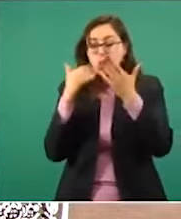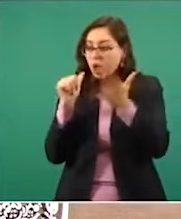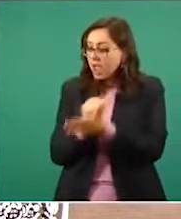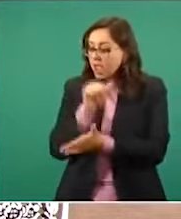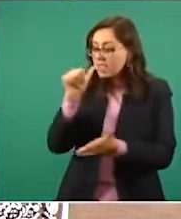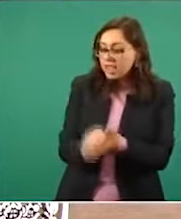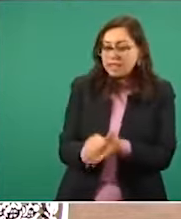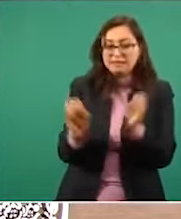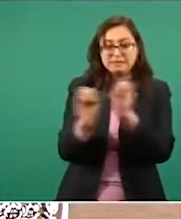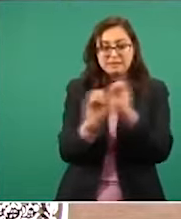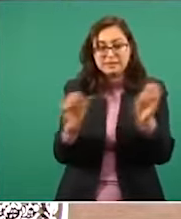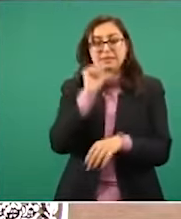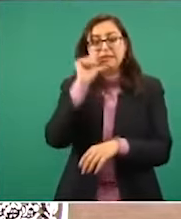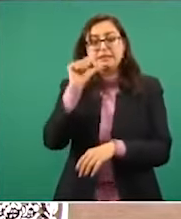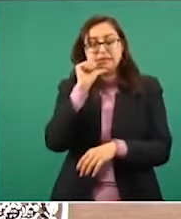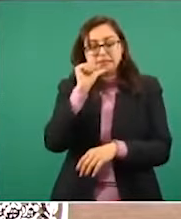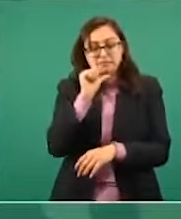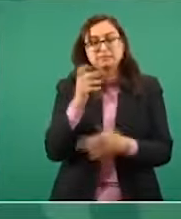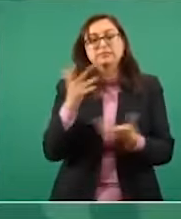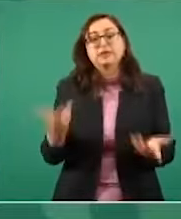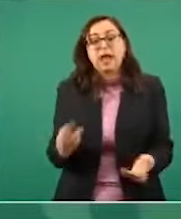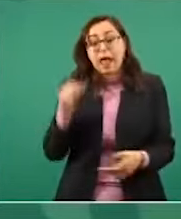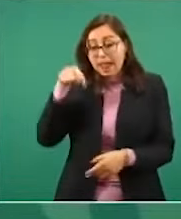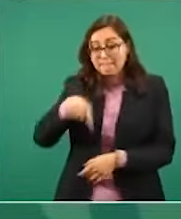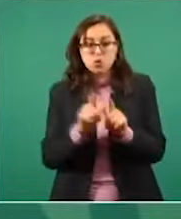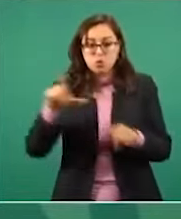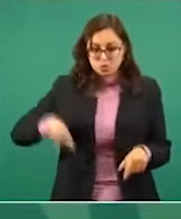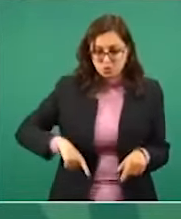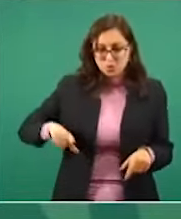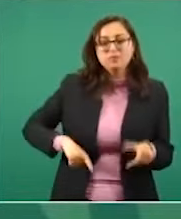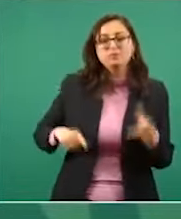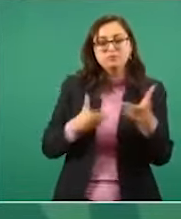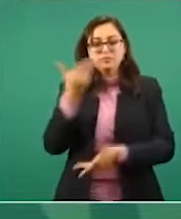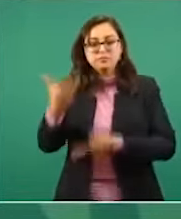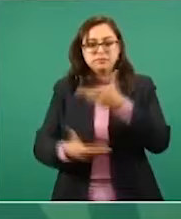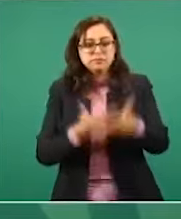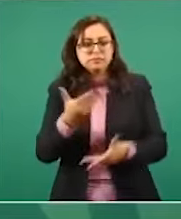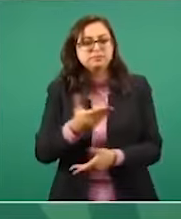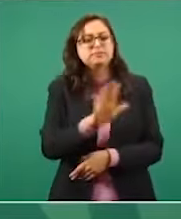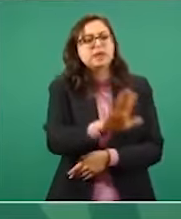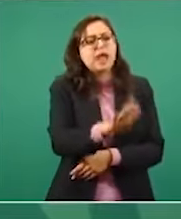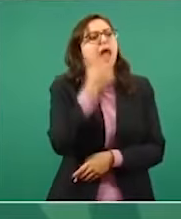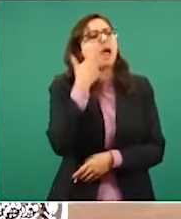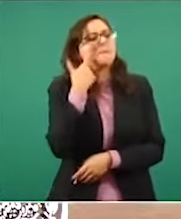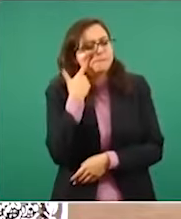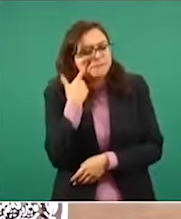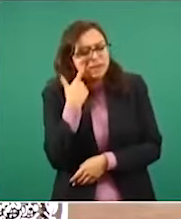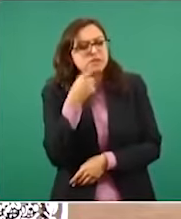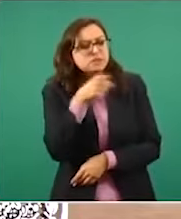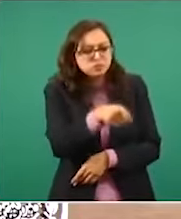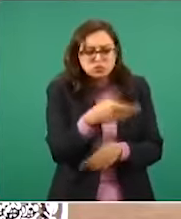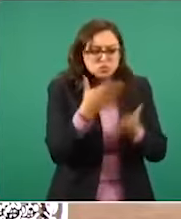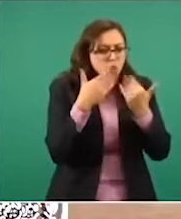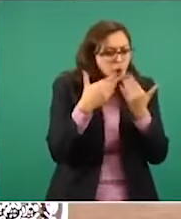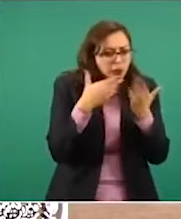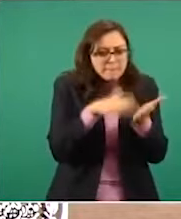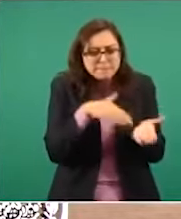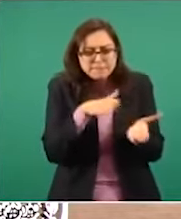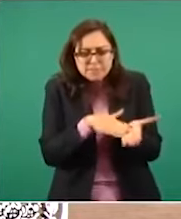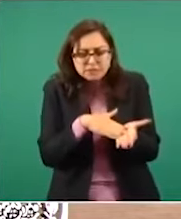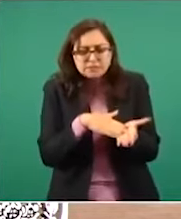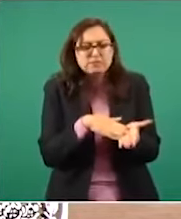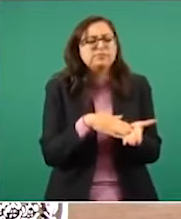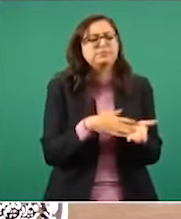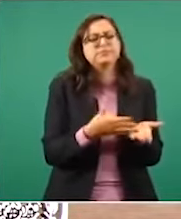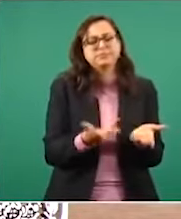instrucción de levantar un acta, dejar constancia de que se trata de un